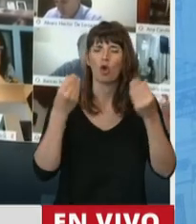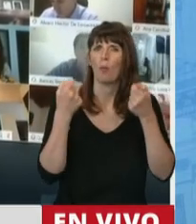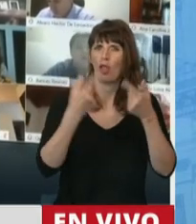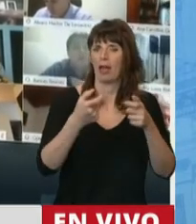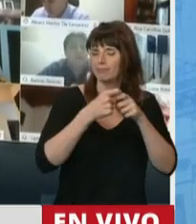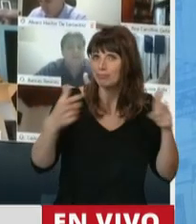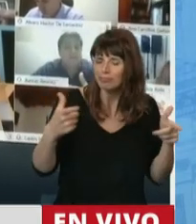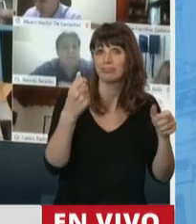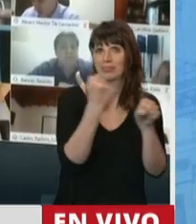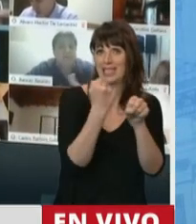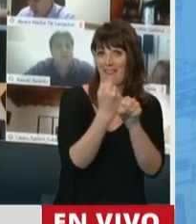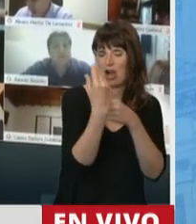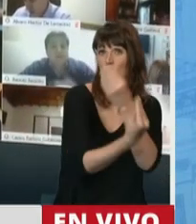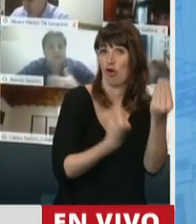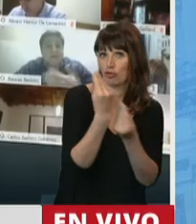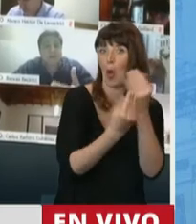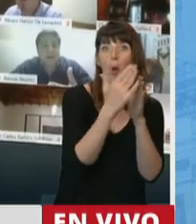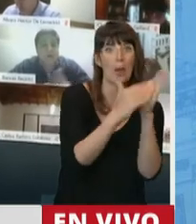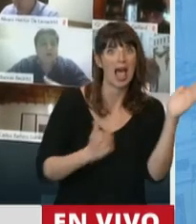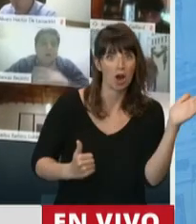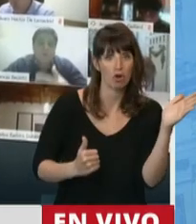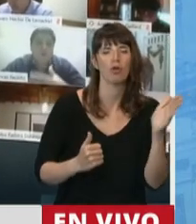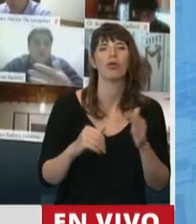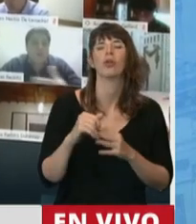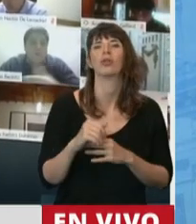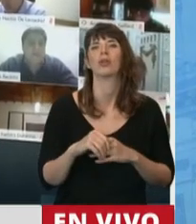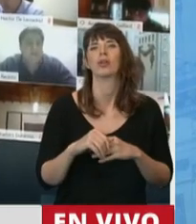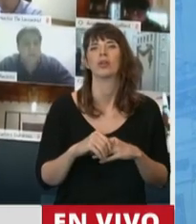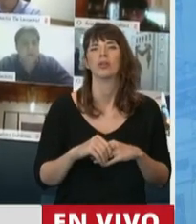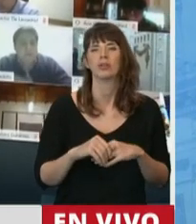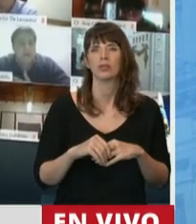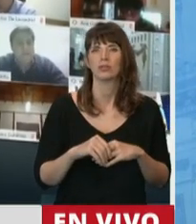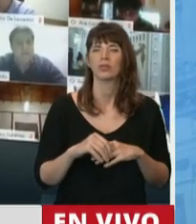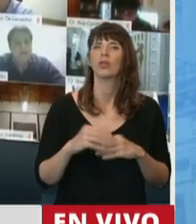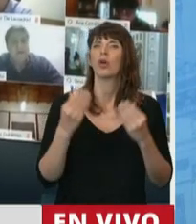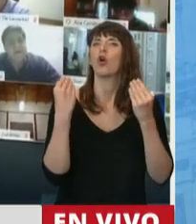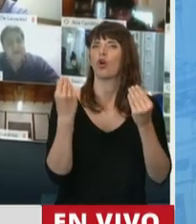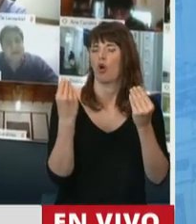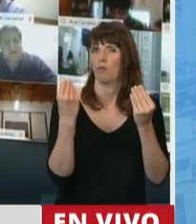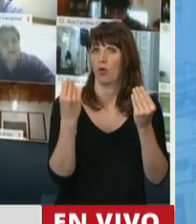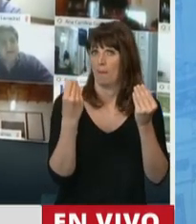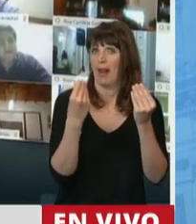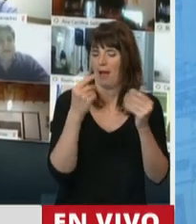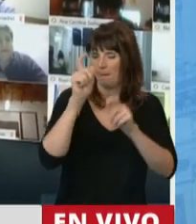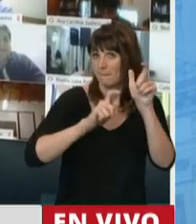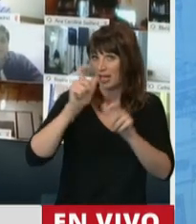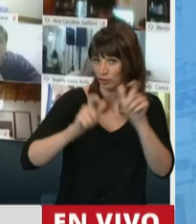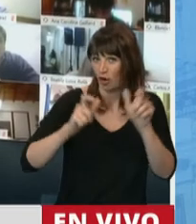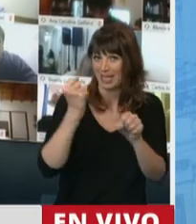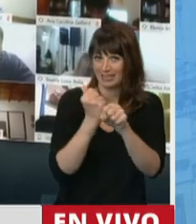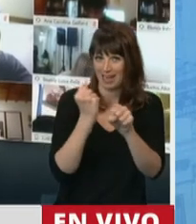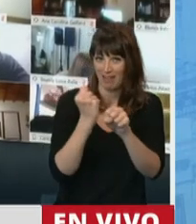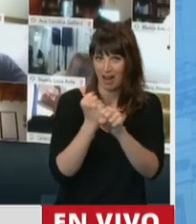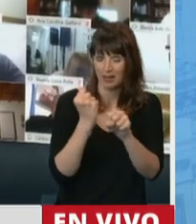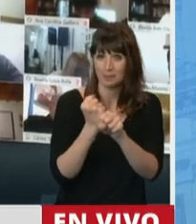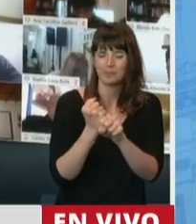registrados o cómo ayudamos a resolver los problemas de la registración deficiente, sino también cómo se